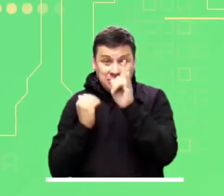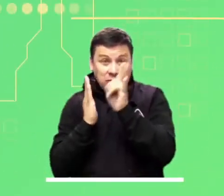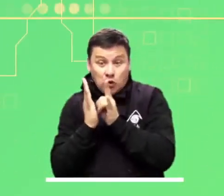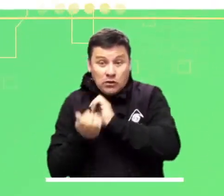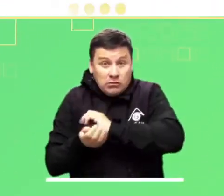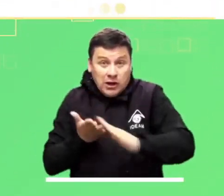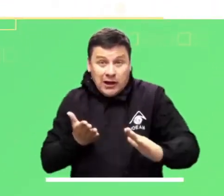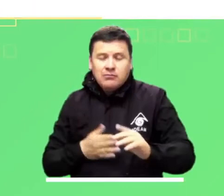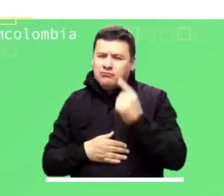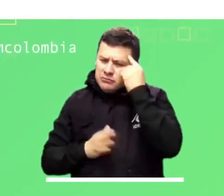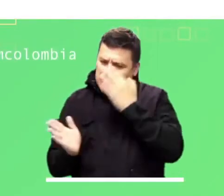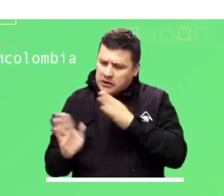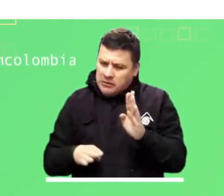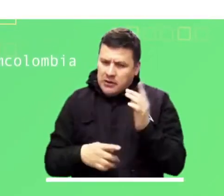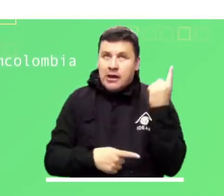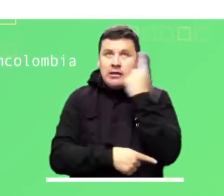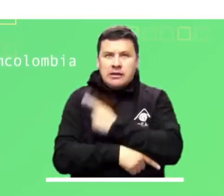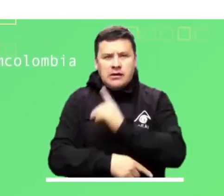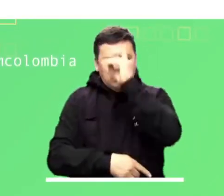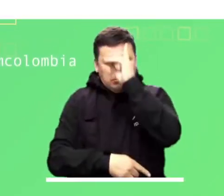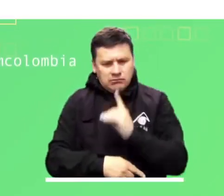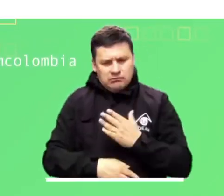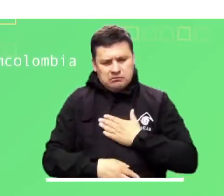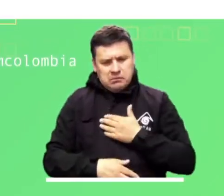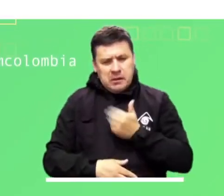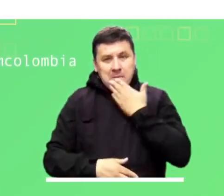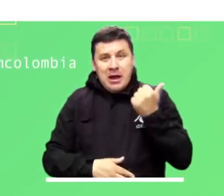estadísticas de rayos y otros datos de interés.